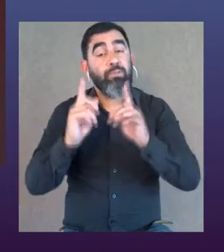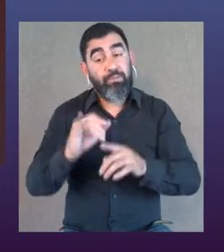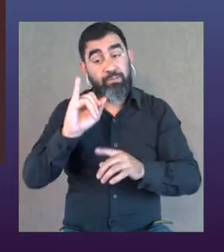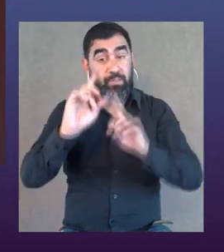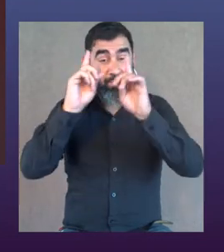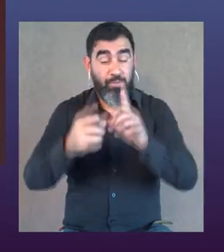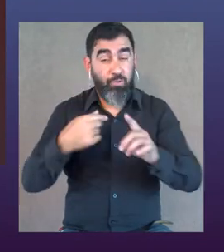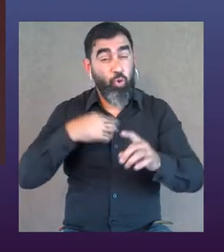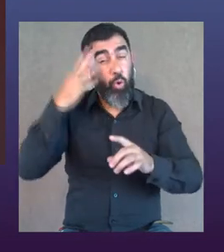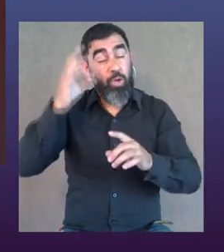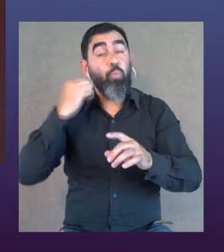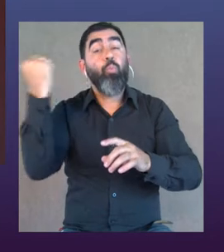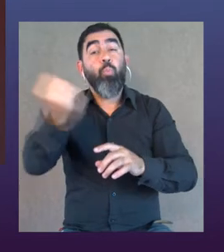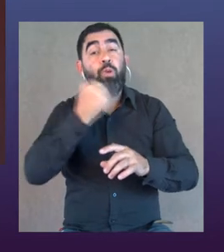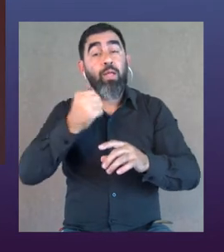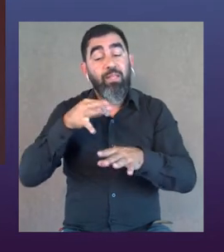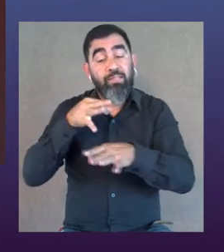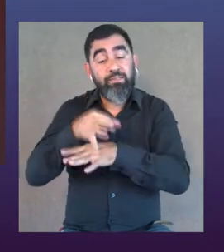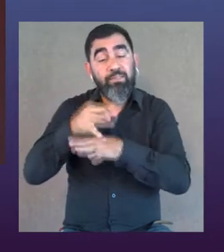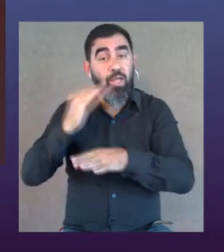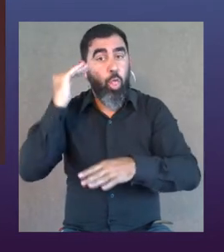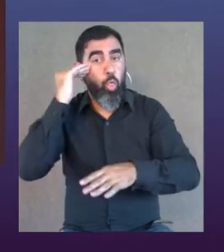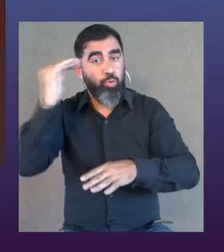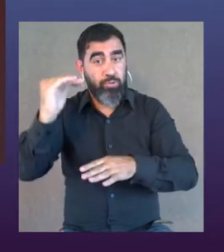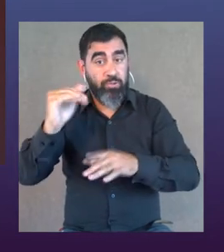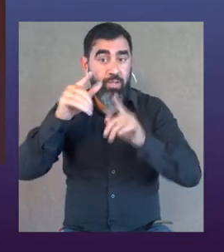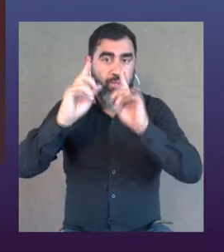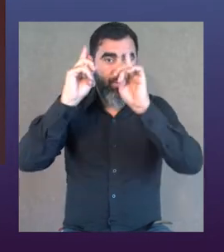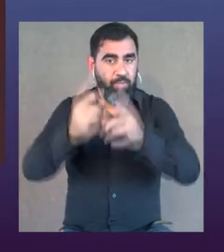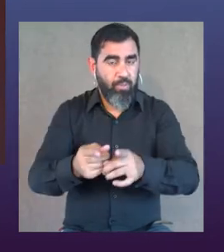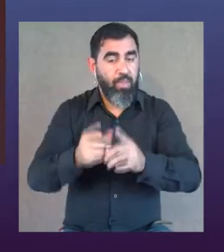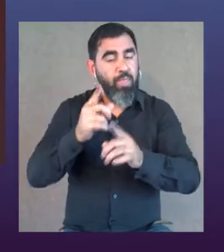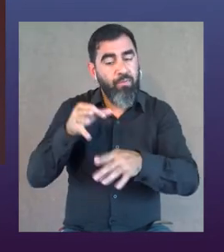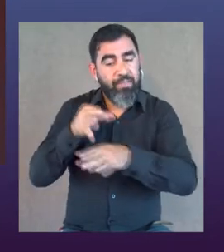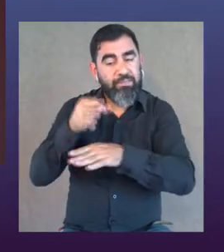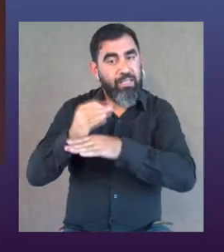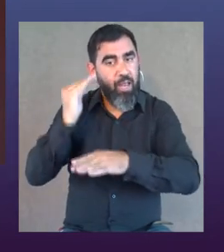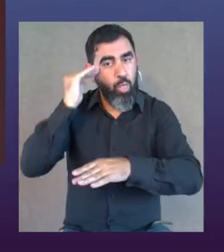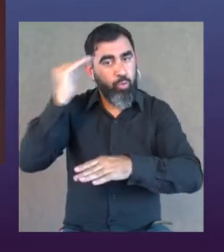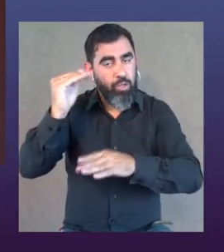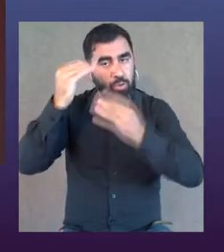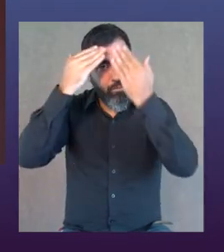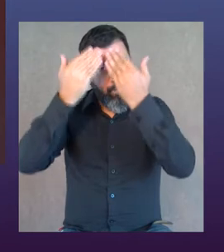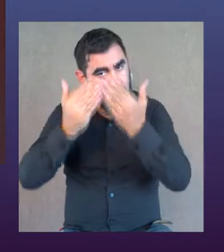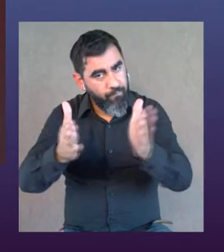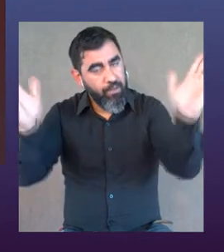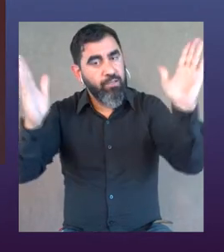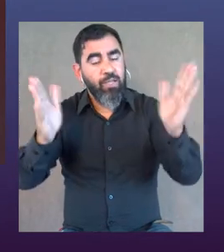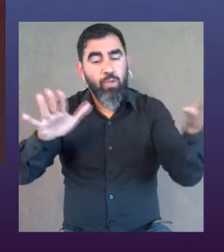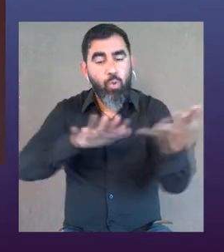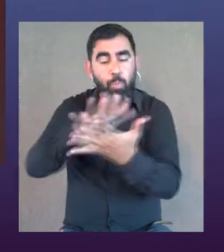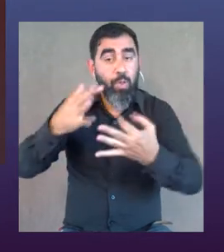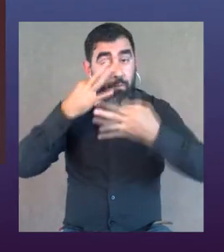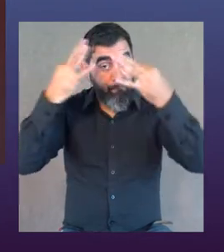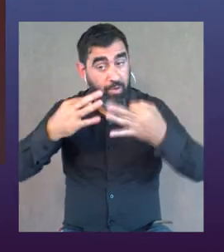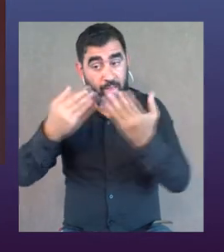Tal cual, Valentina, además me parece que es muy importante la formación docente, ¿no? O sea, hay que formar, abrir cabezas y darle